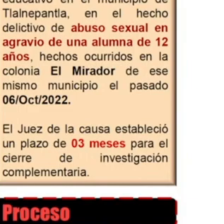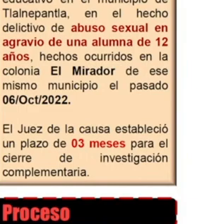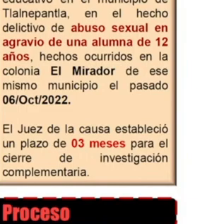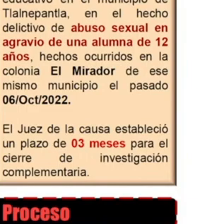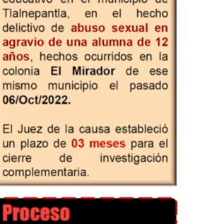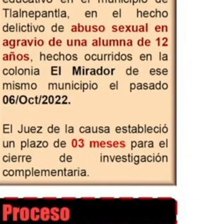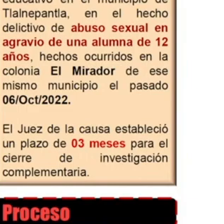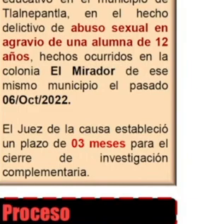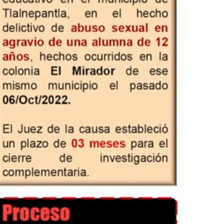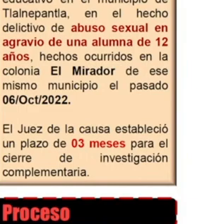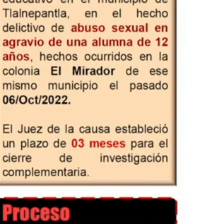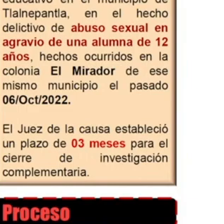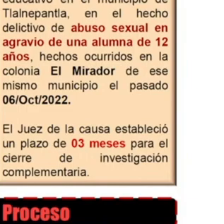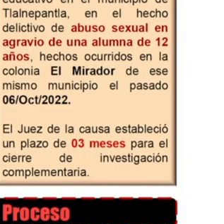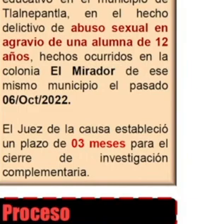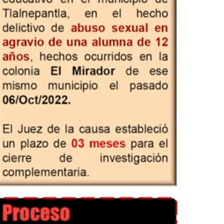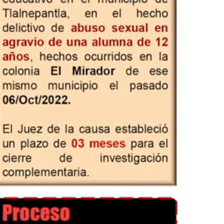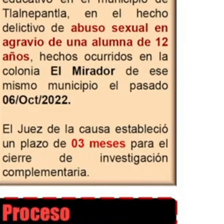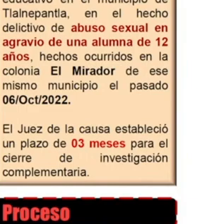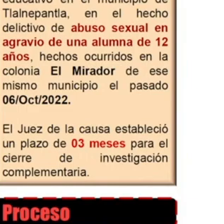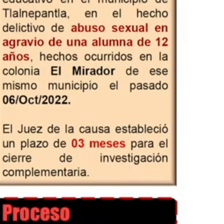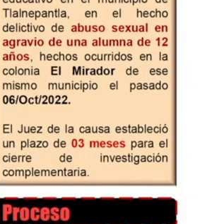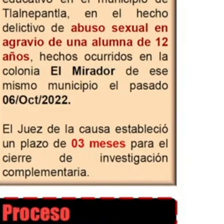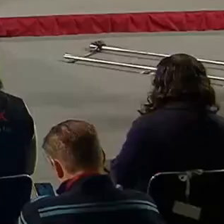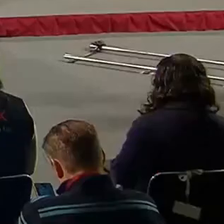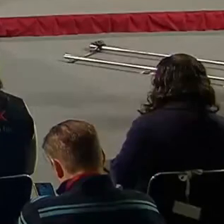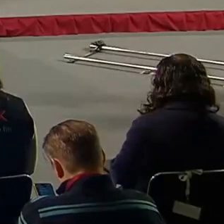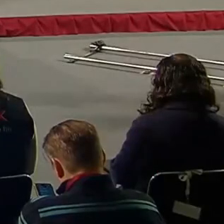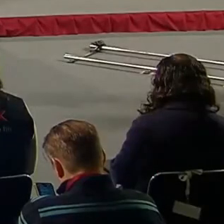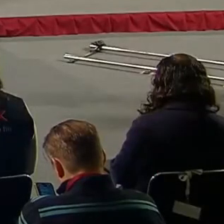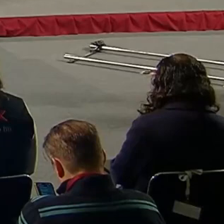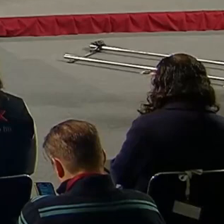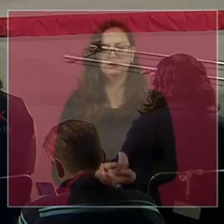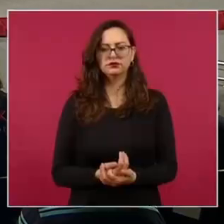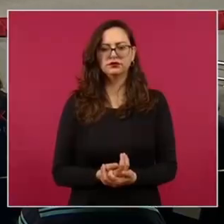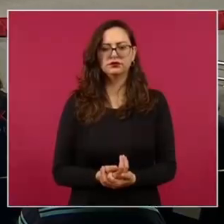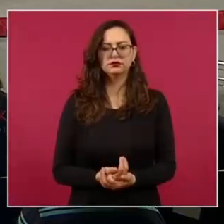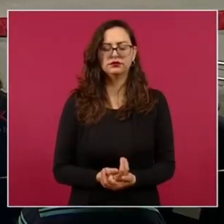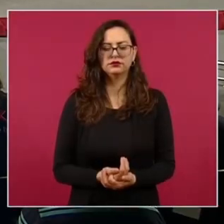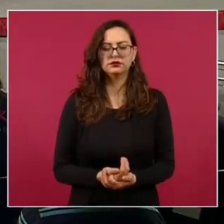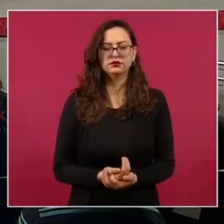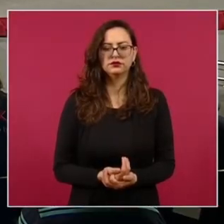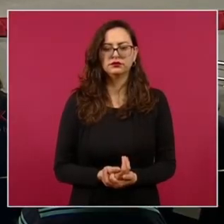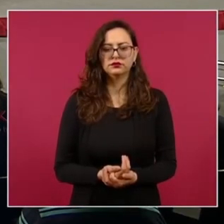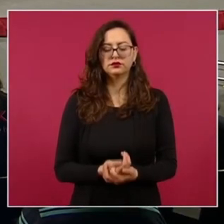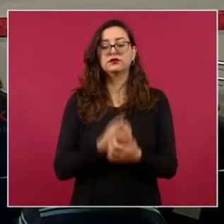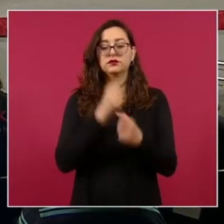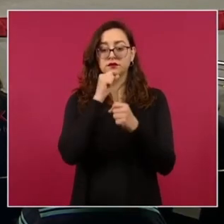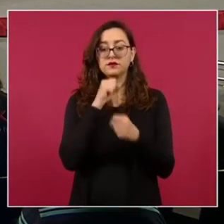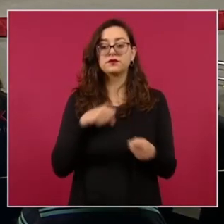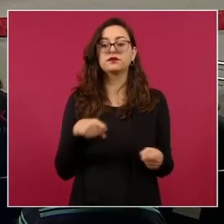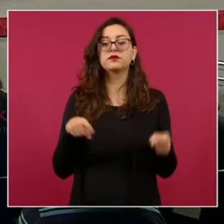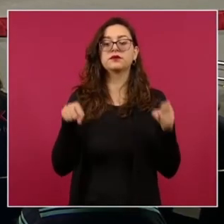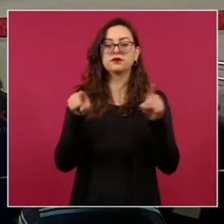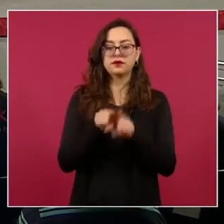Tlalepantla, Estado de México. Siguiente. También informar de la detención